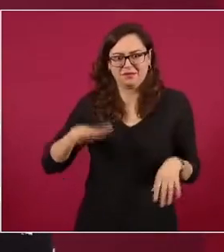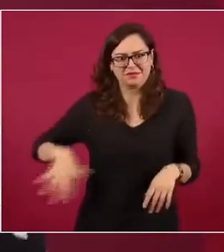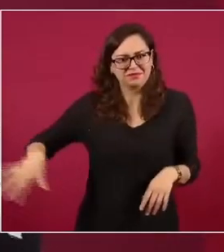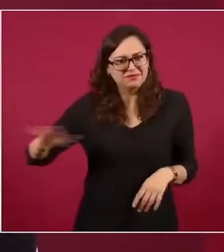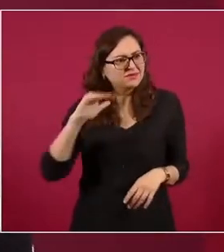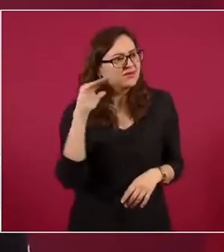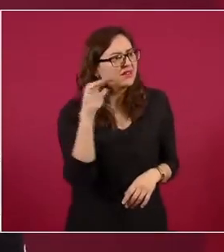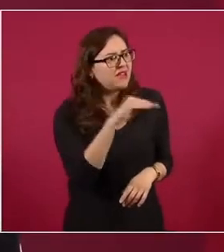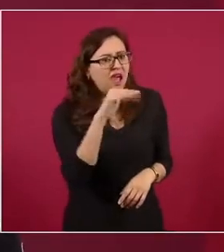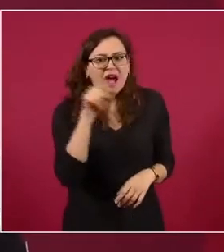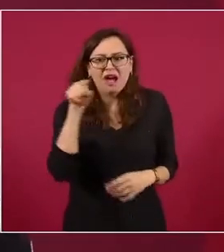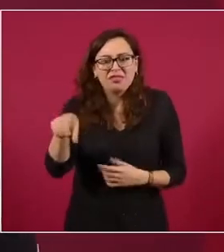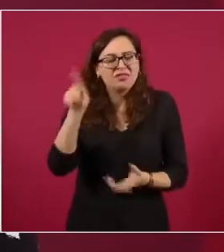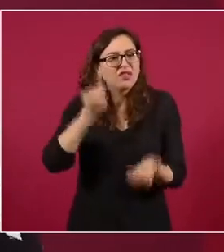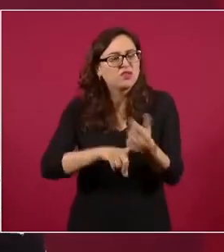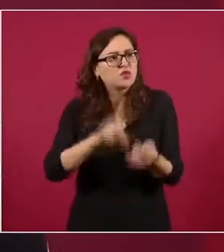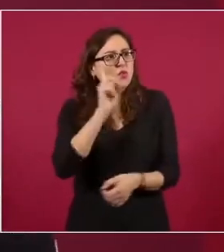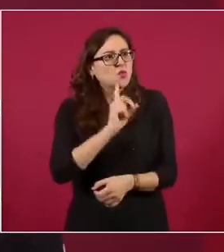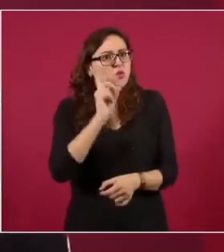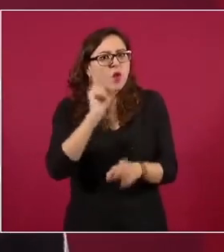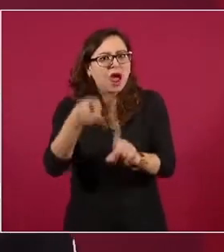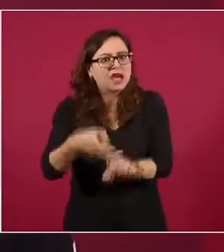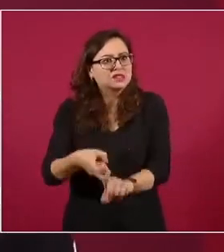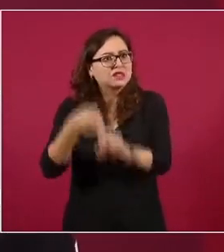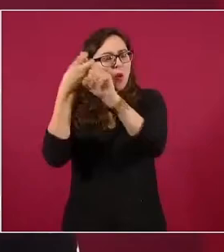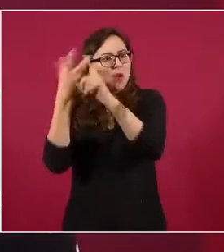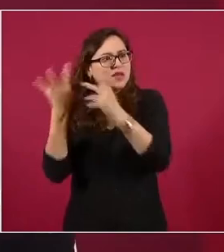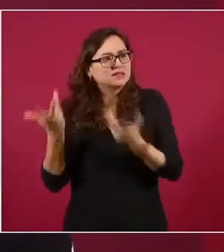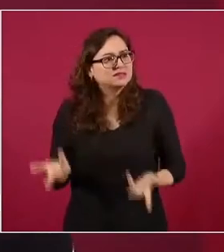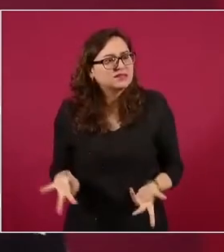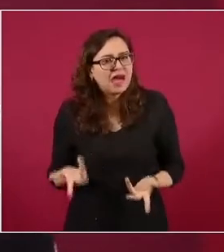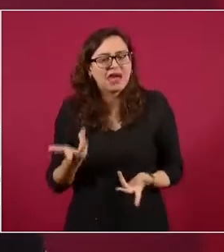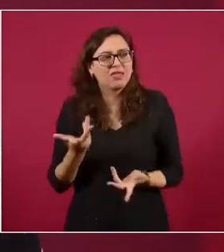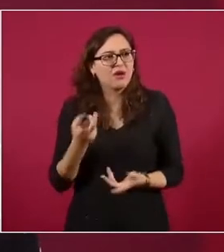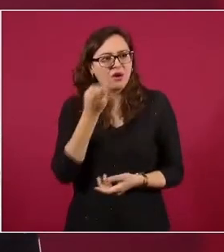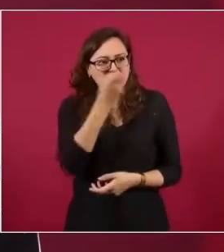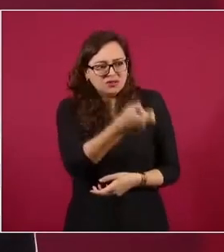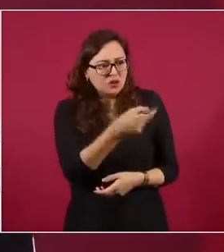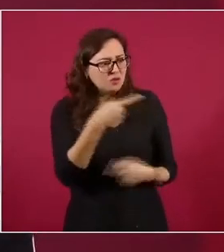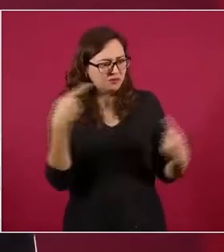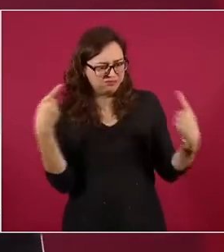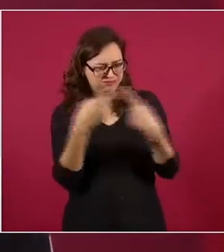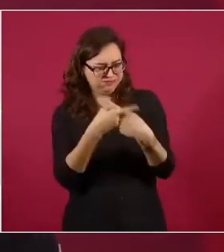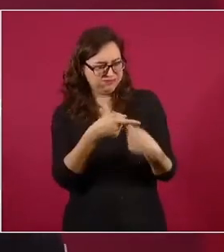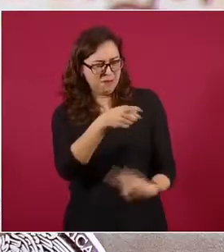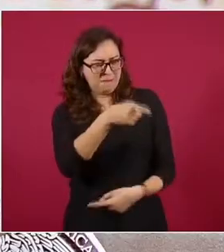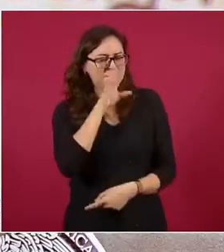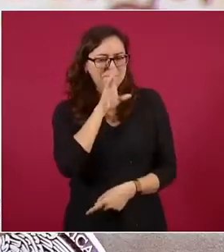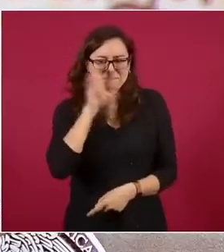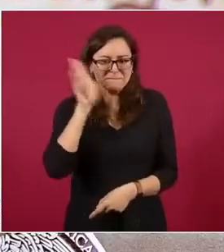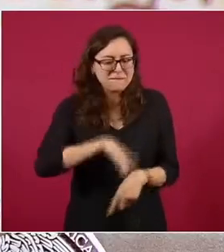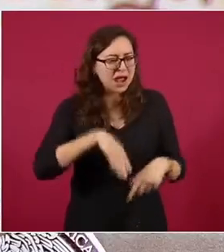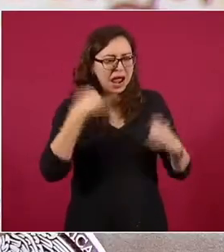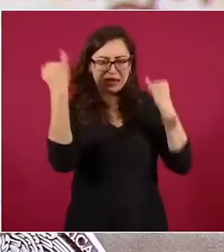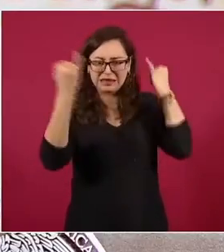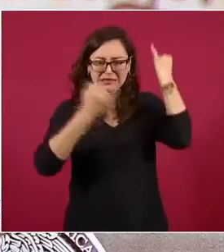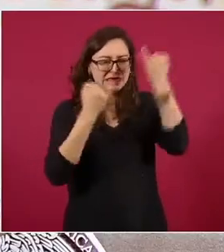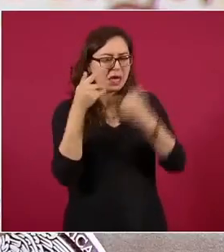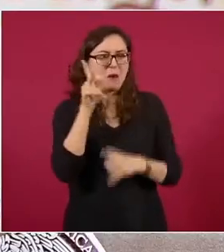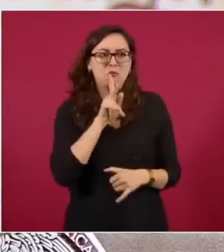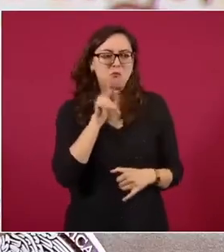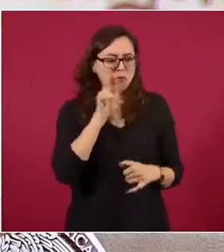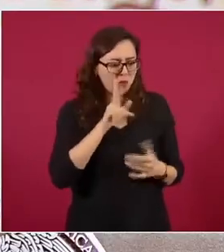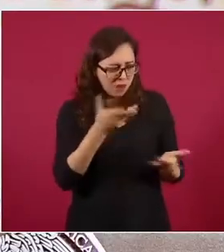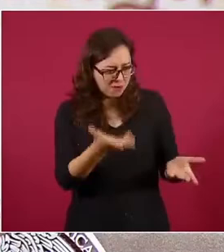le recriminaron que el mensaje que publicó no estaba pegado a la realidad y había acusado sin pruebas.